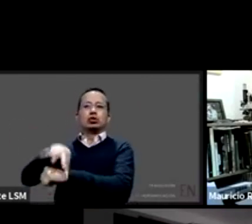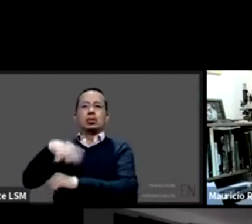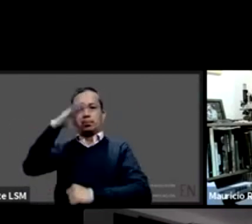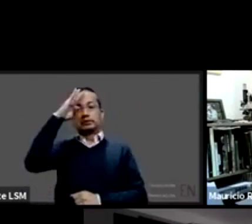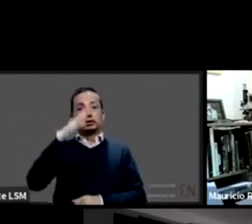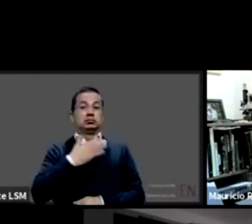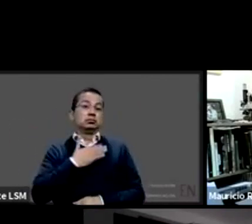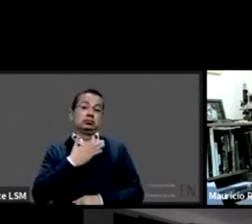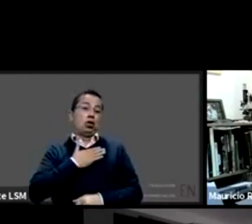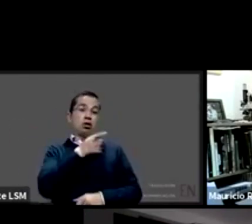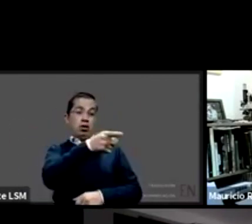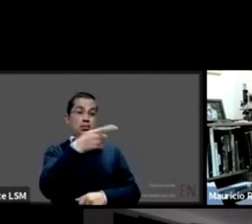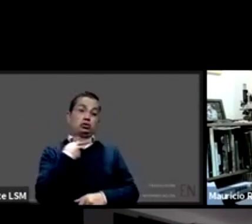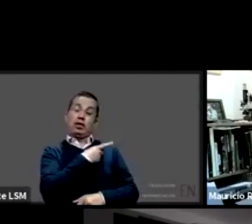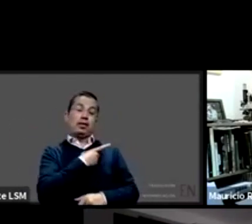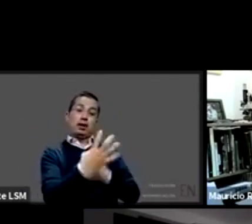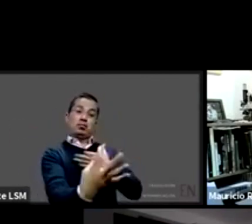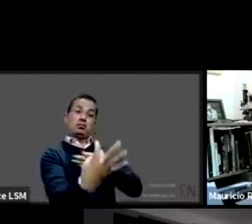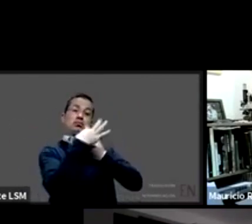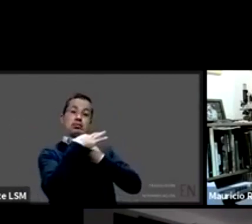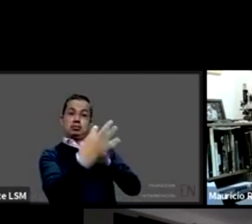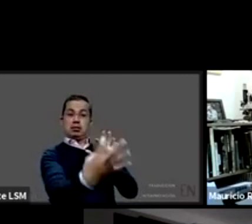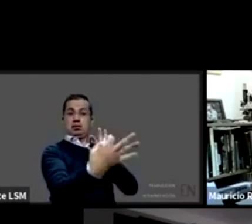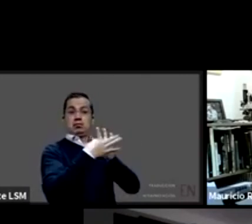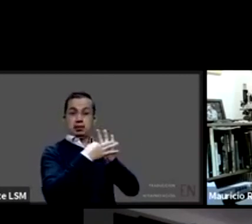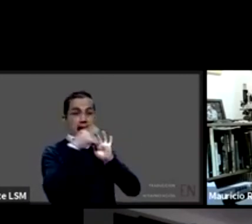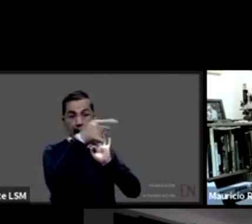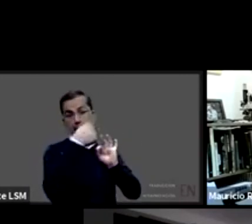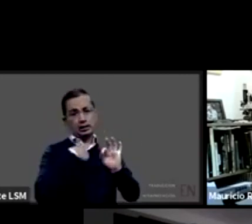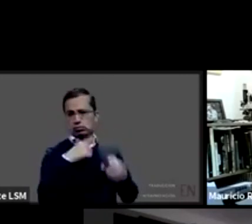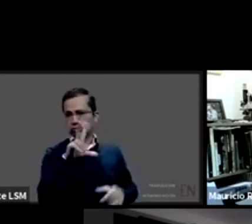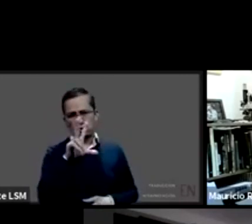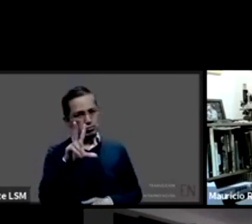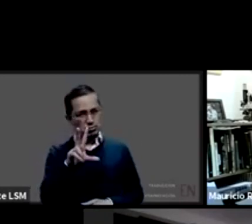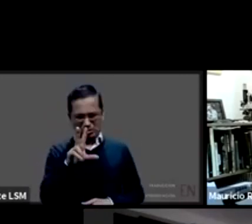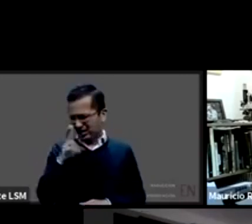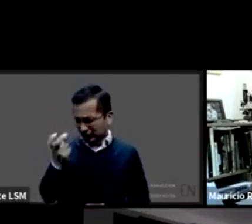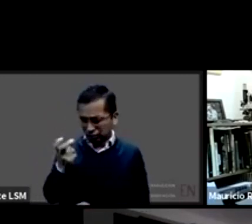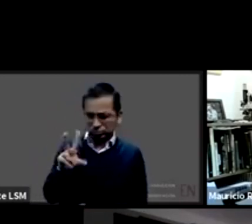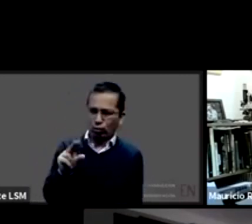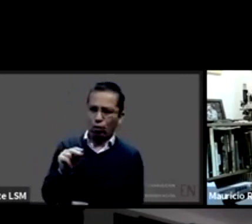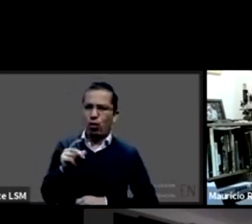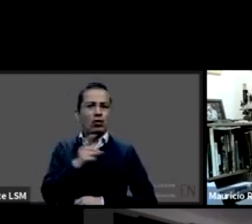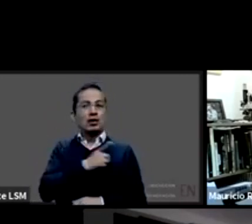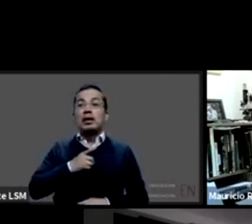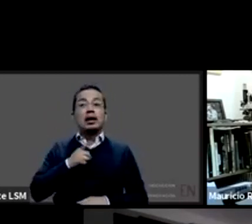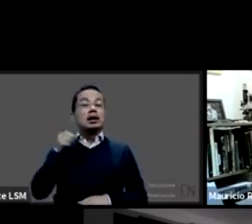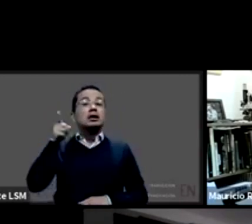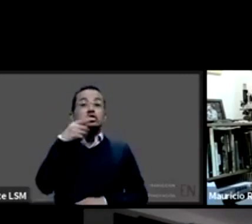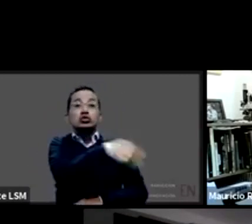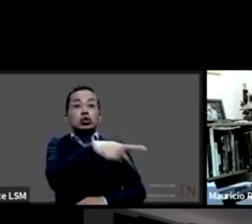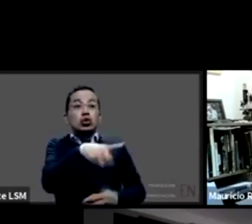que le brinda un servicio no el servicio es su derecho y nosotros como institución tenemos que